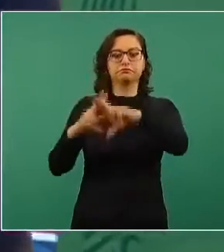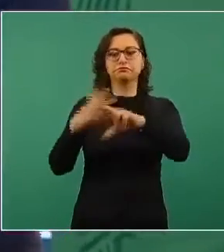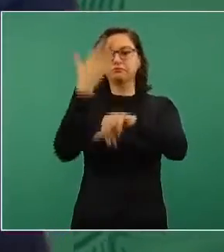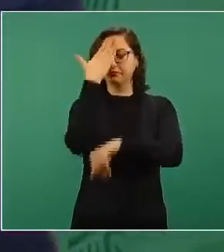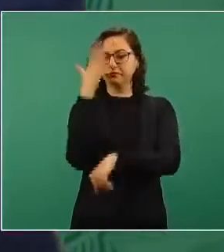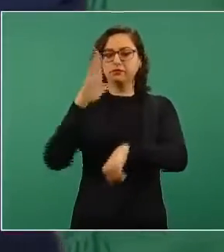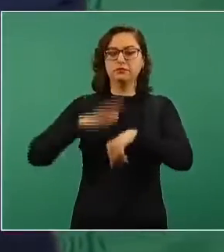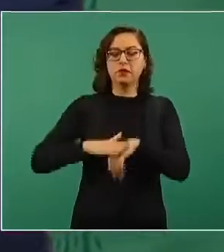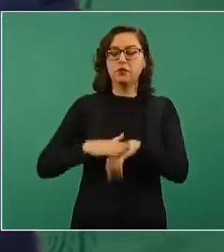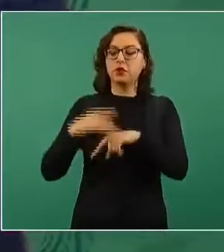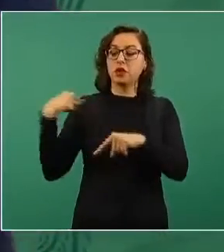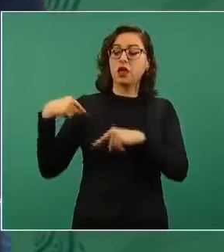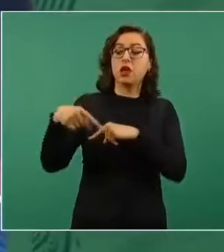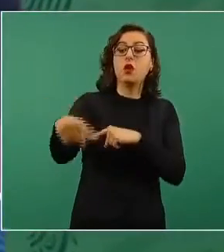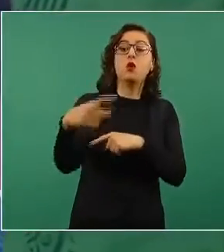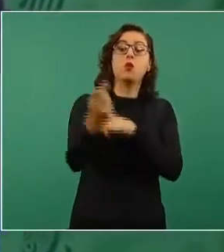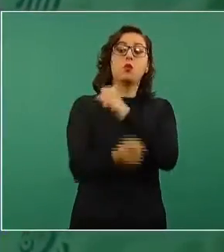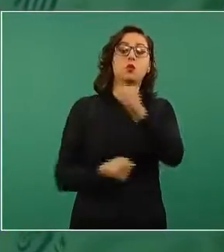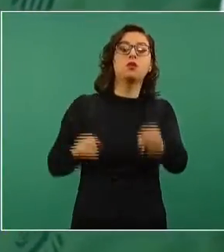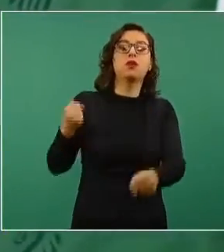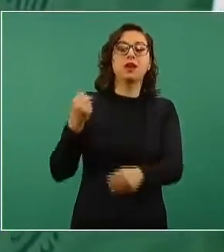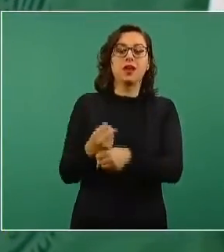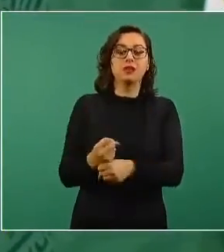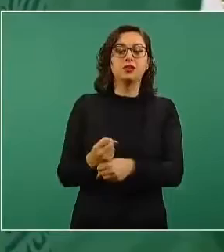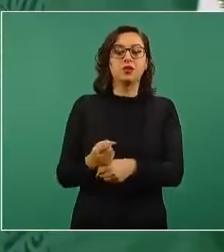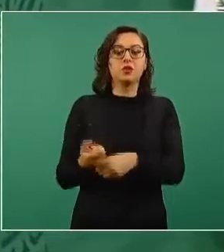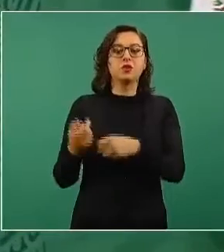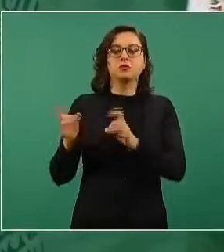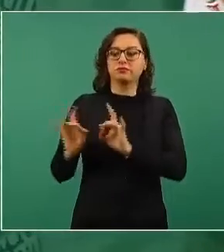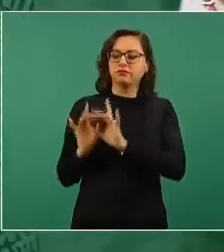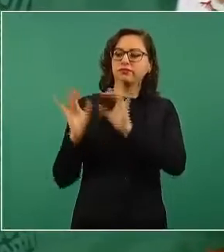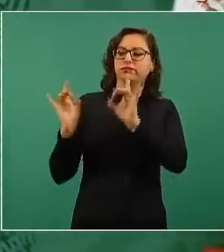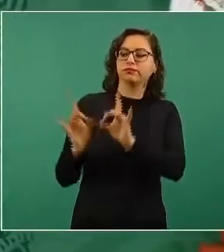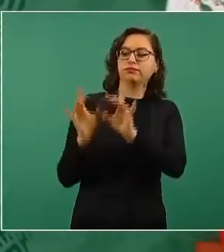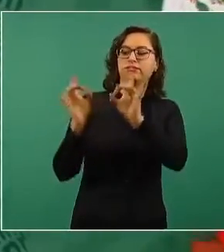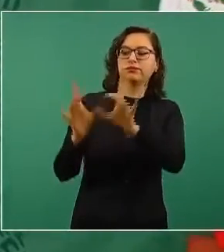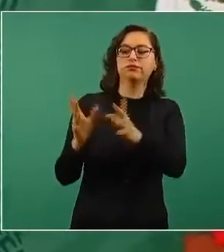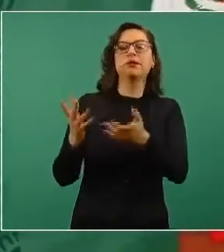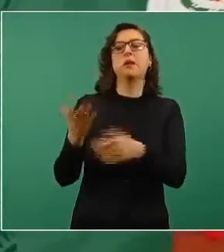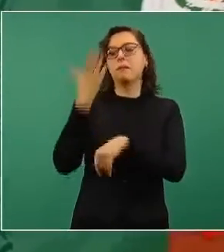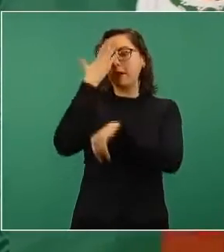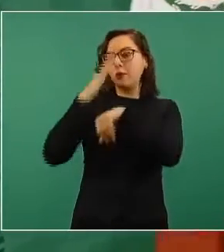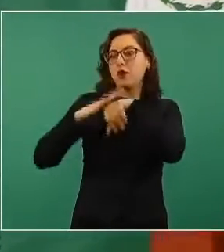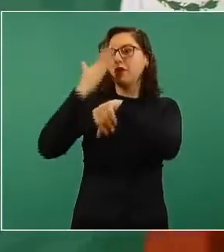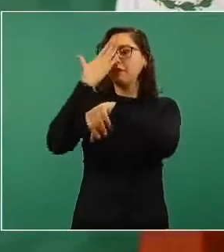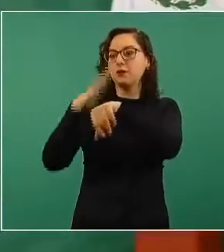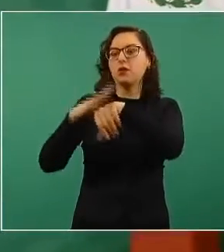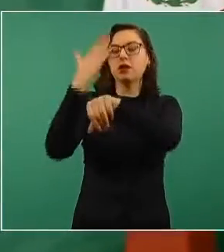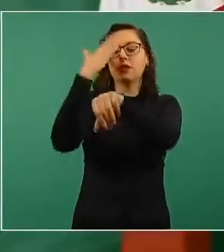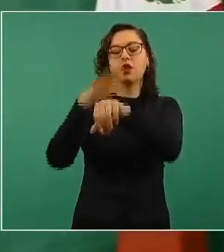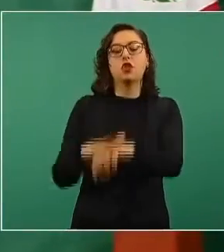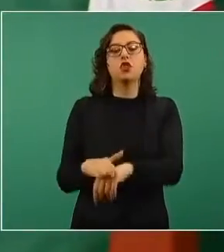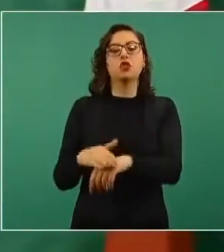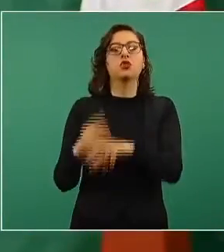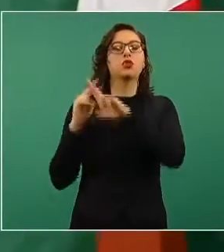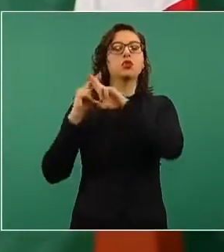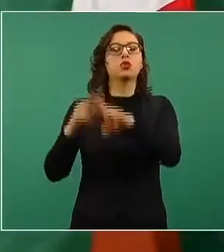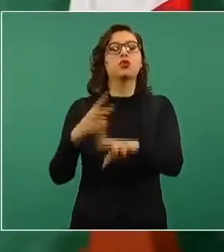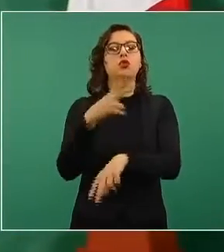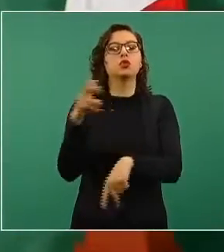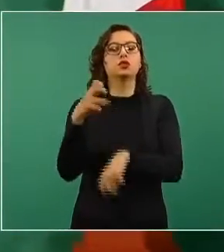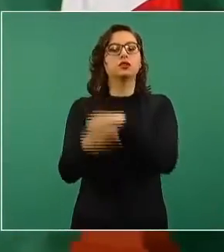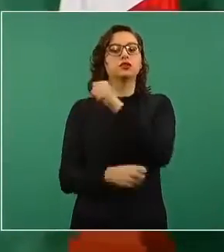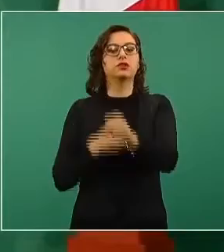celebraciones por los 200 años de nuestra independencia se va a llevar a cabo